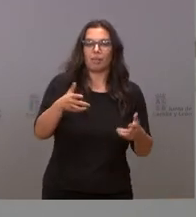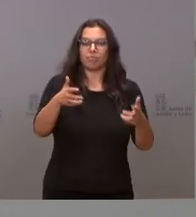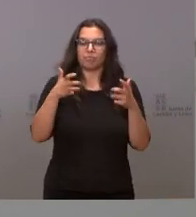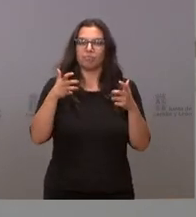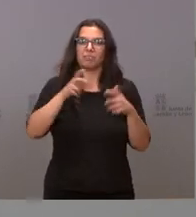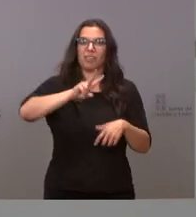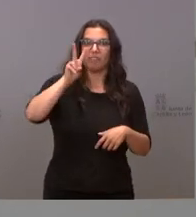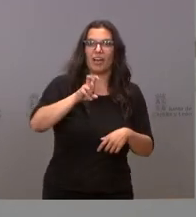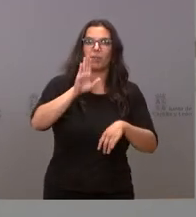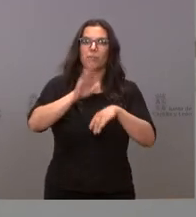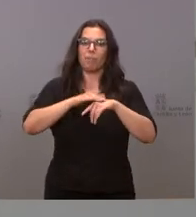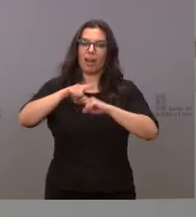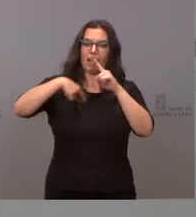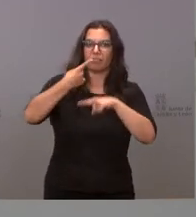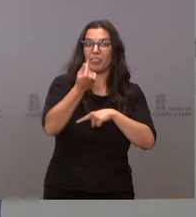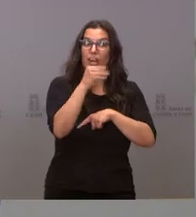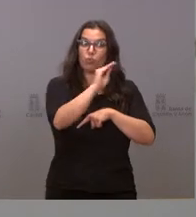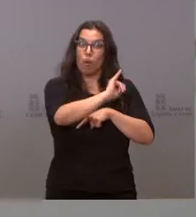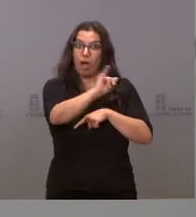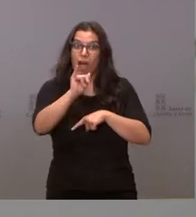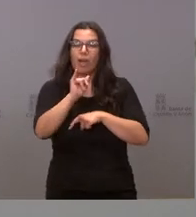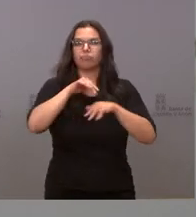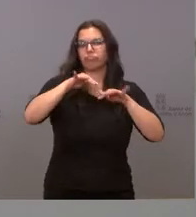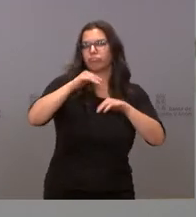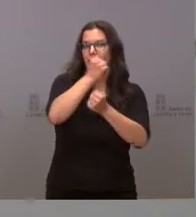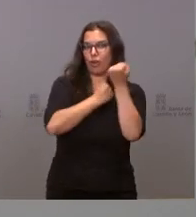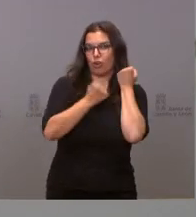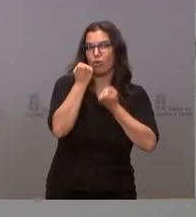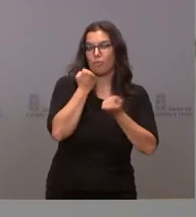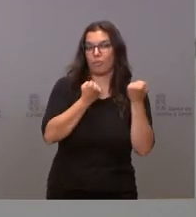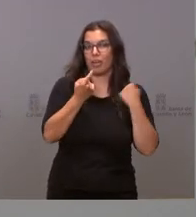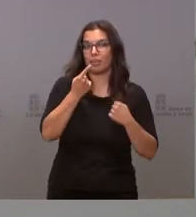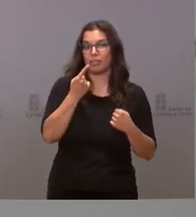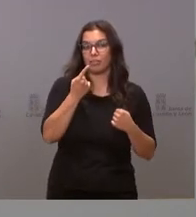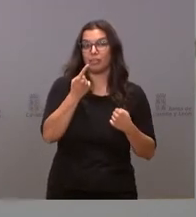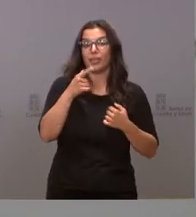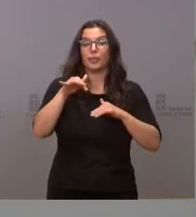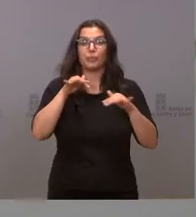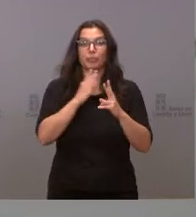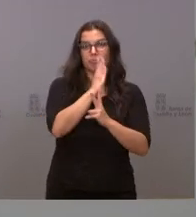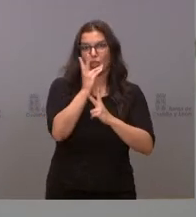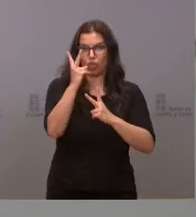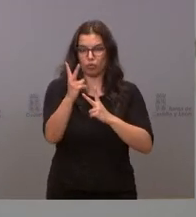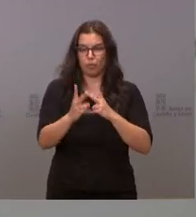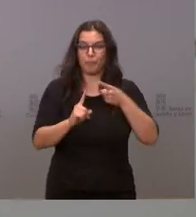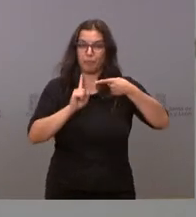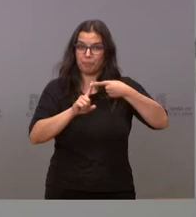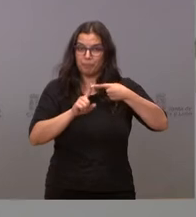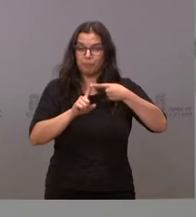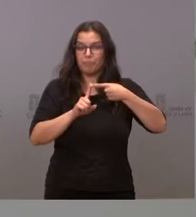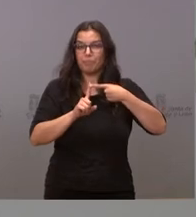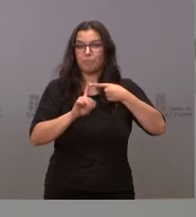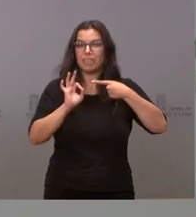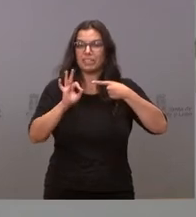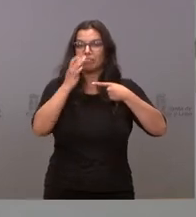suponer para la actividad económica, que se produce fundamentalmente por dos vías. La primera de ellas